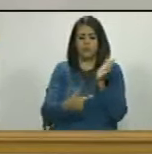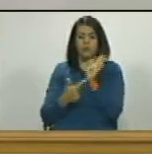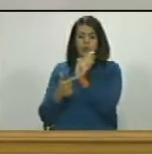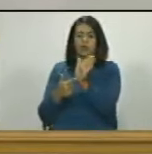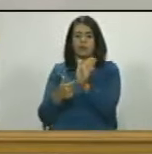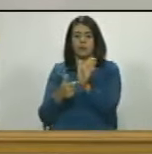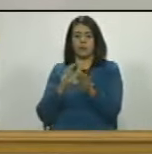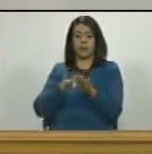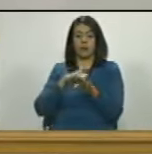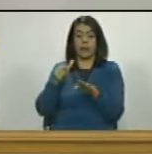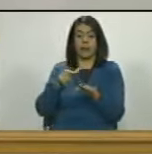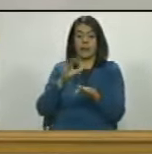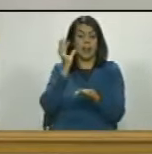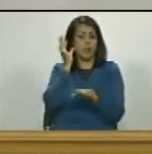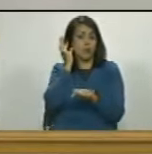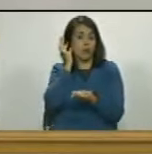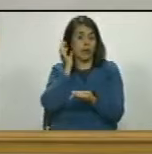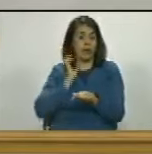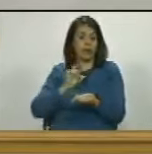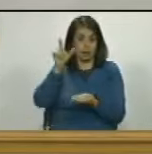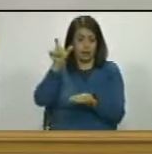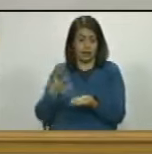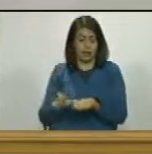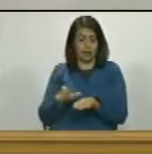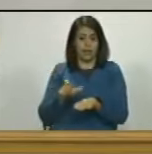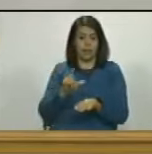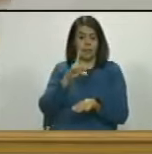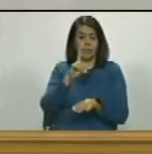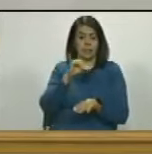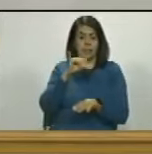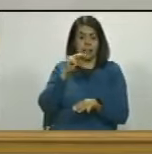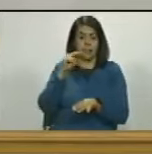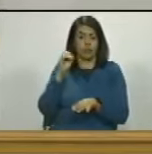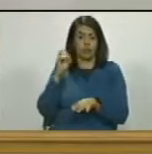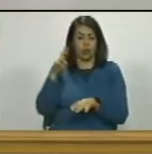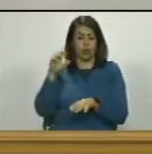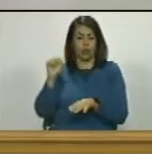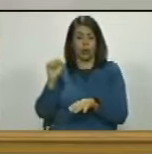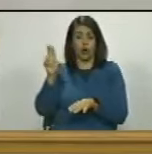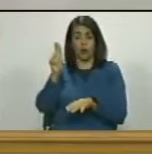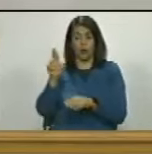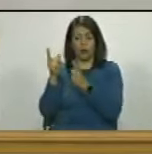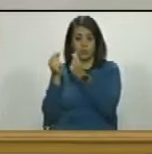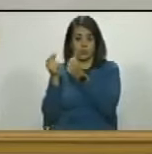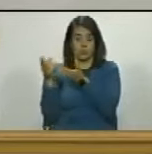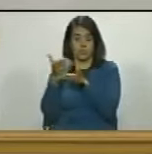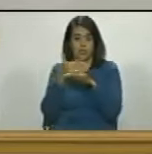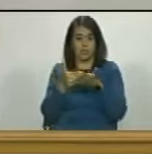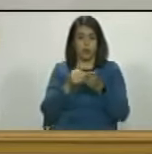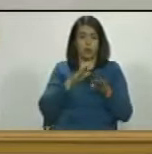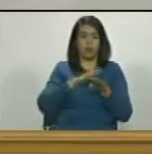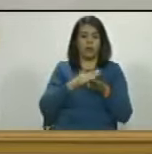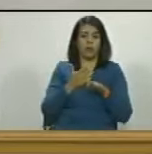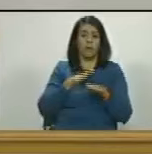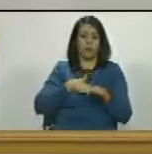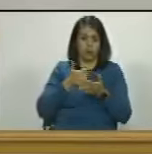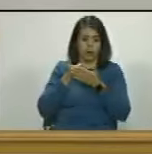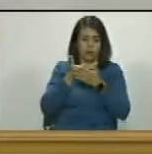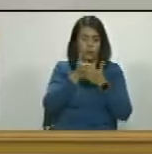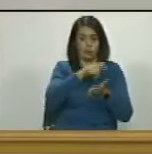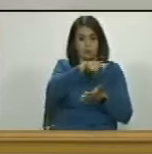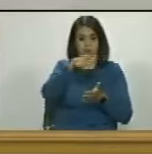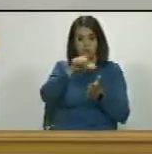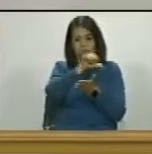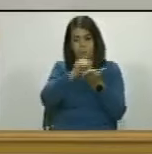porque esta señora Figuera utiliza la plata que hubiera podido servir para trasplantes de hígado para trasplantes cardíacos